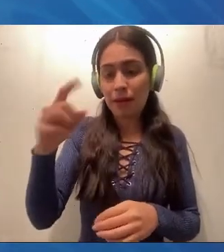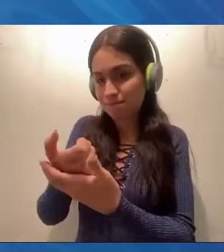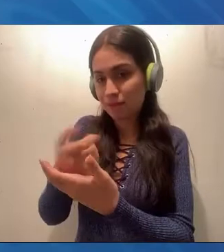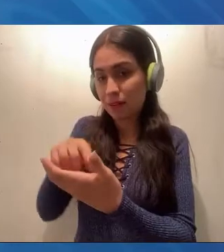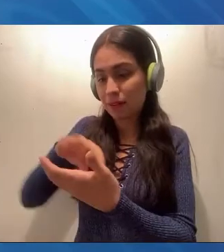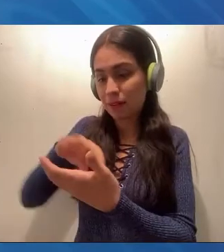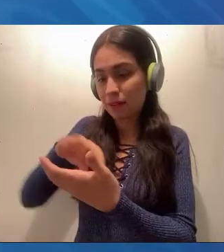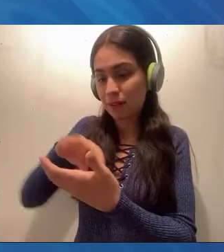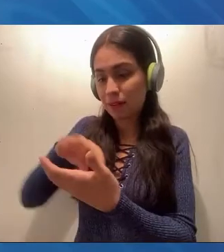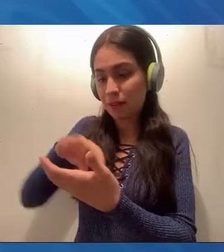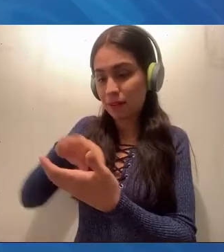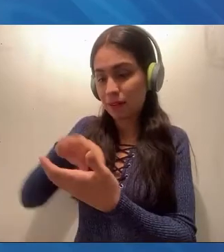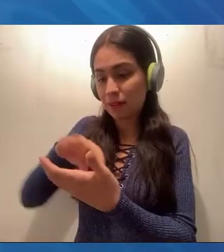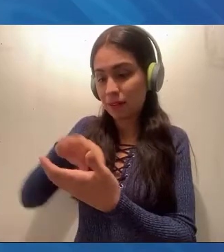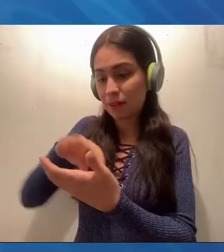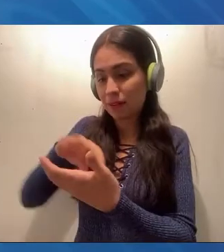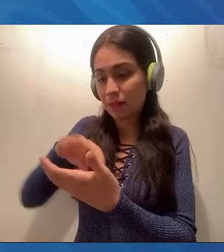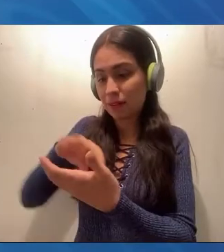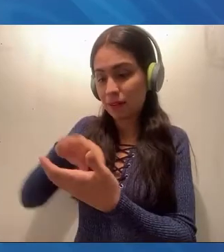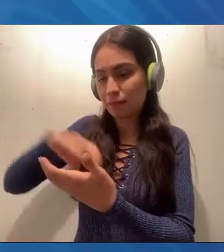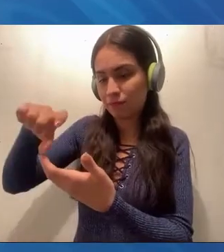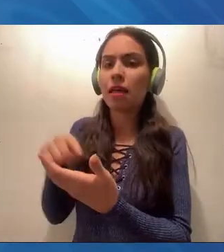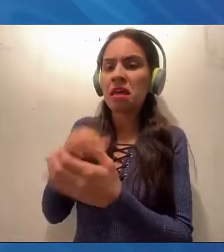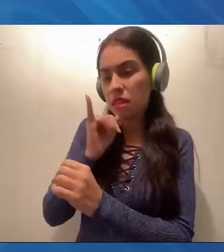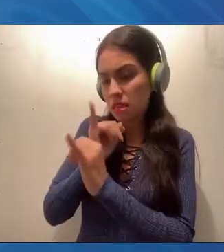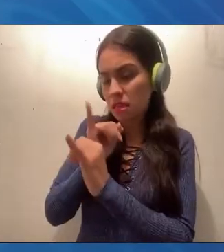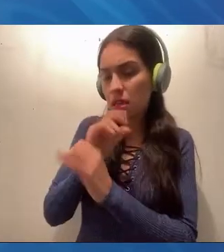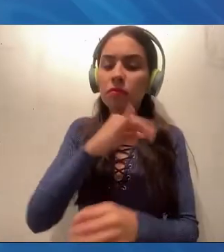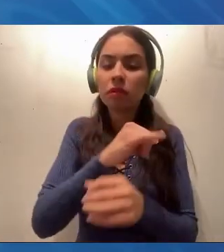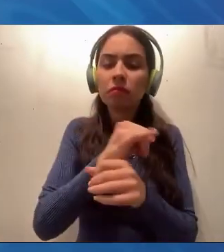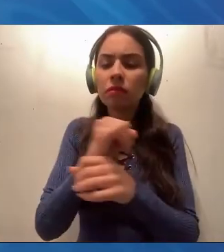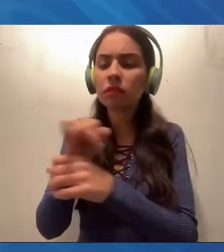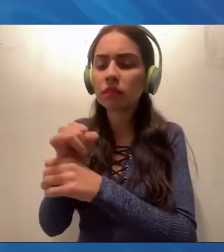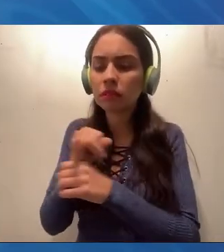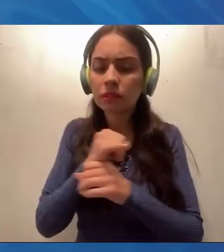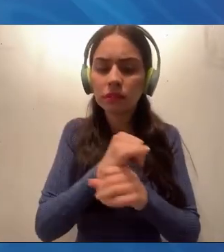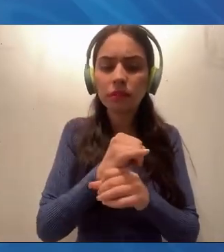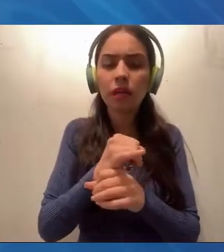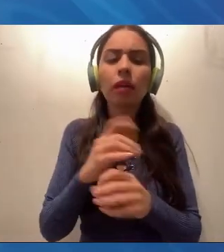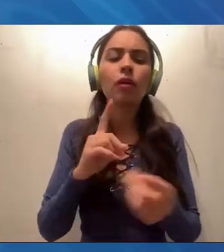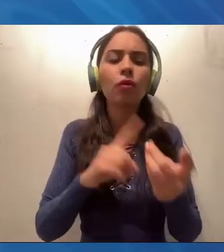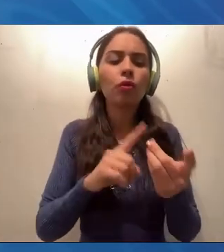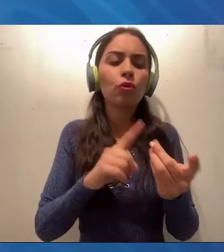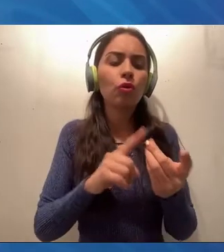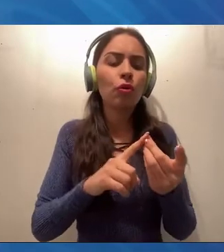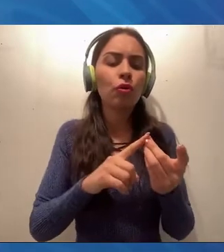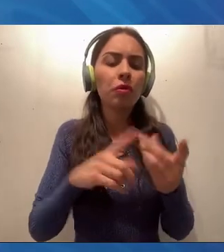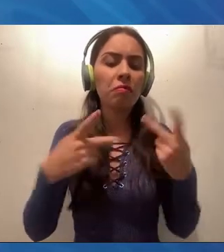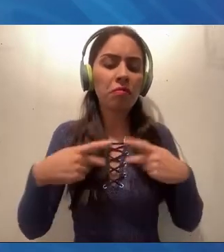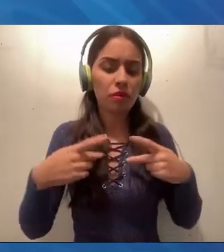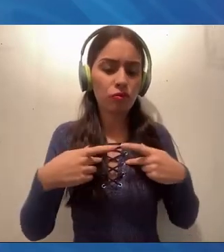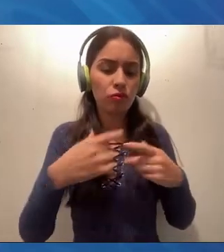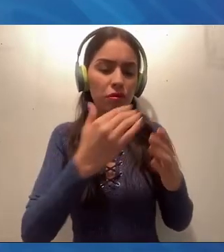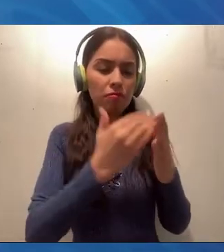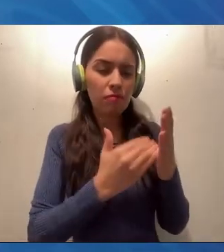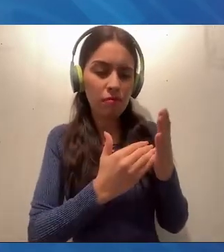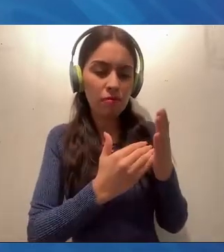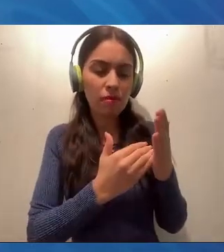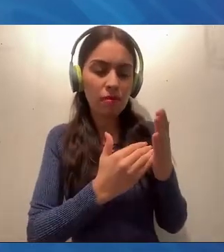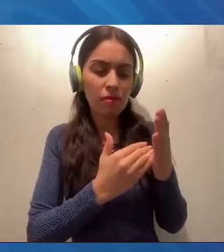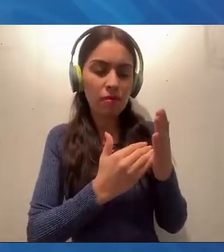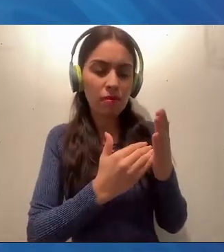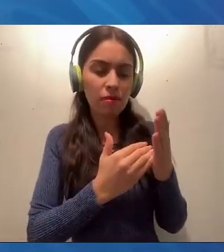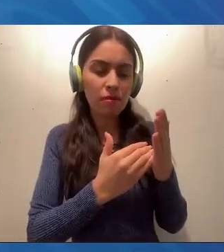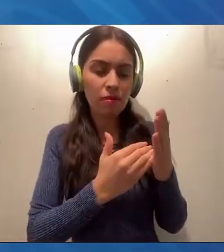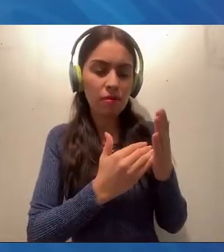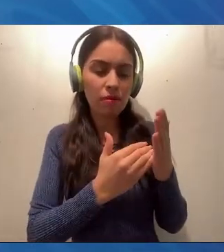de una aplicación, nuestros usuarios puedan ver dónde está la fila en cada uno de los puentes y en cuál le conviene formarse para hacer